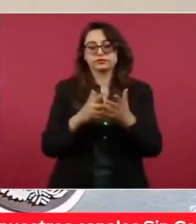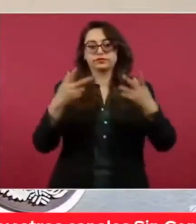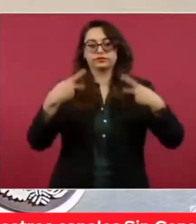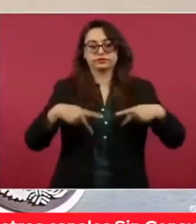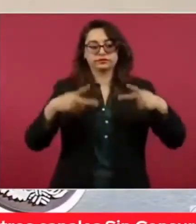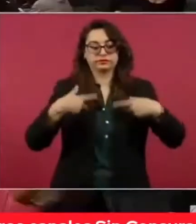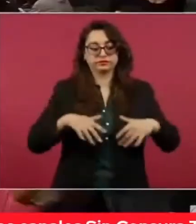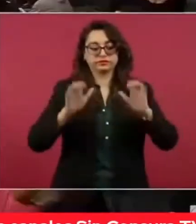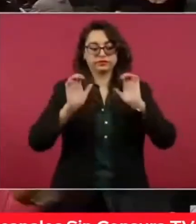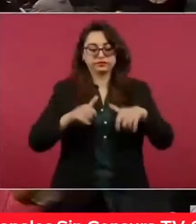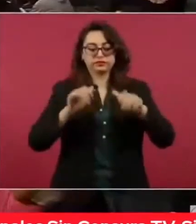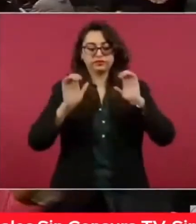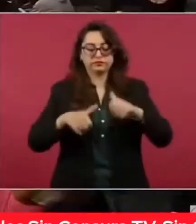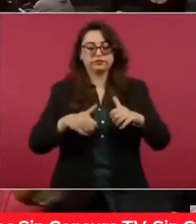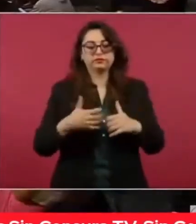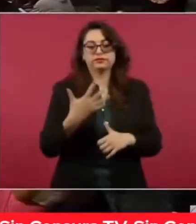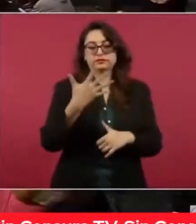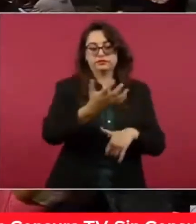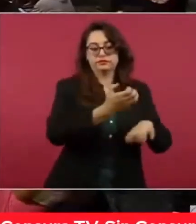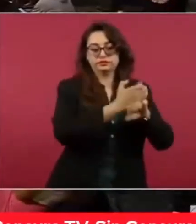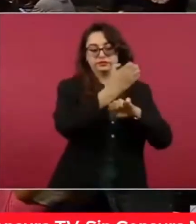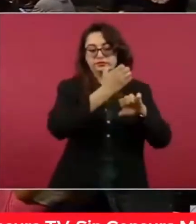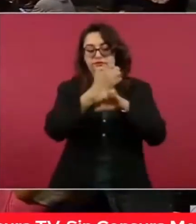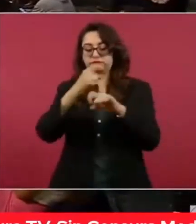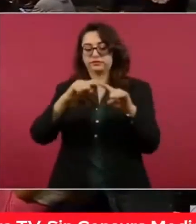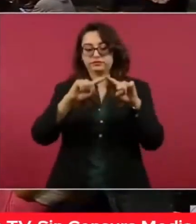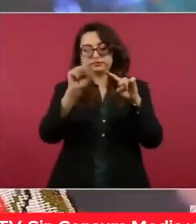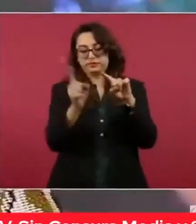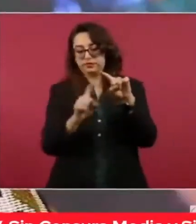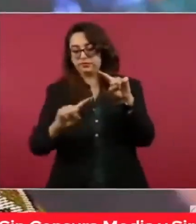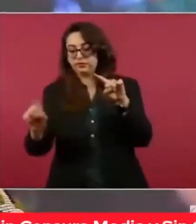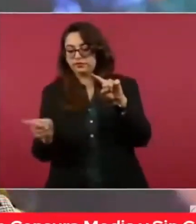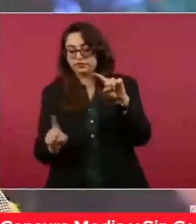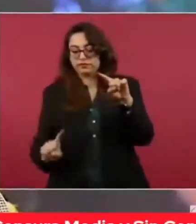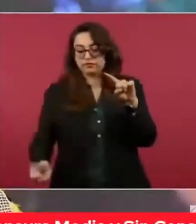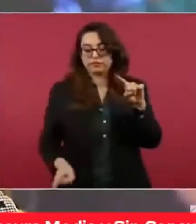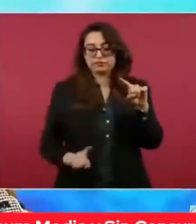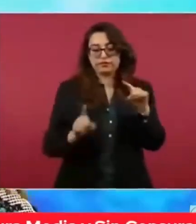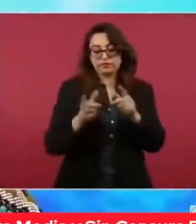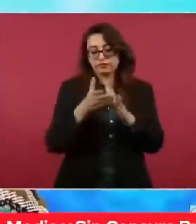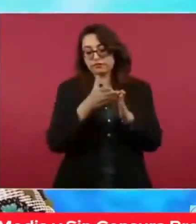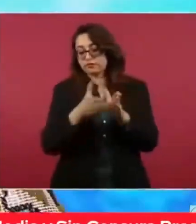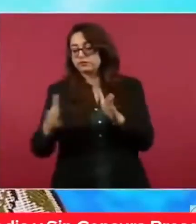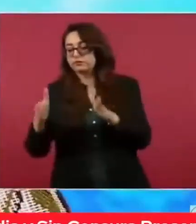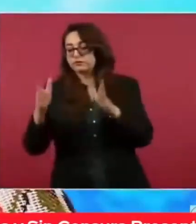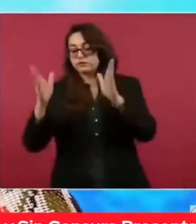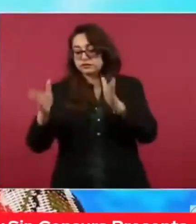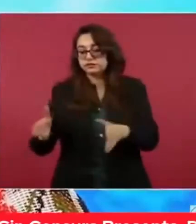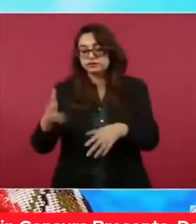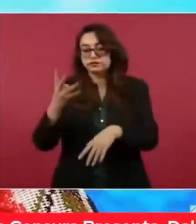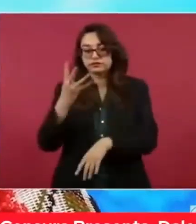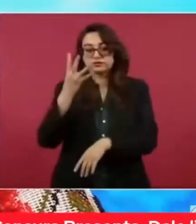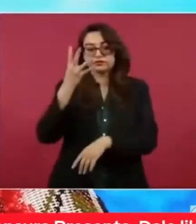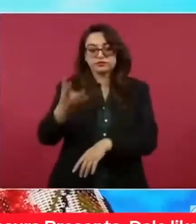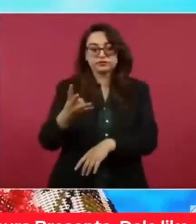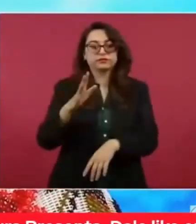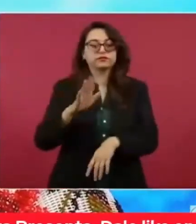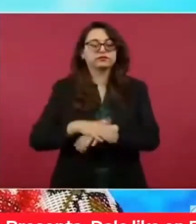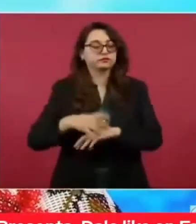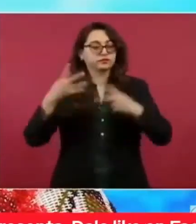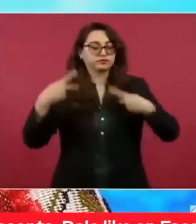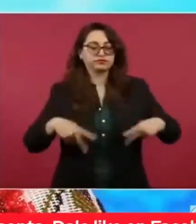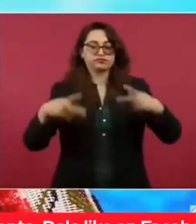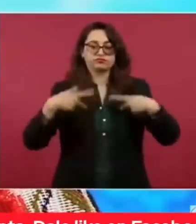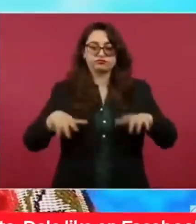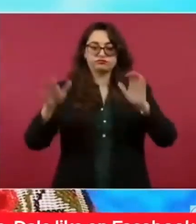por donde hará su recorrido de 1,554 kilómetros. Y en este tramo, en el 4, hay la mayor cantidad de empleos